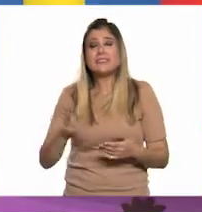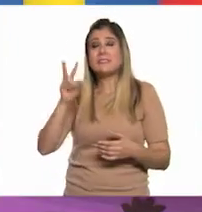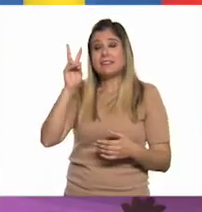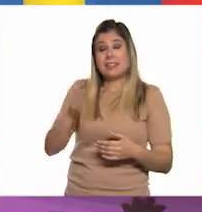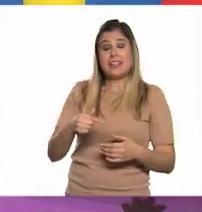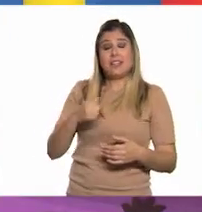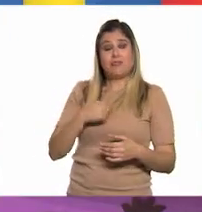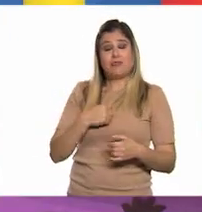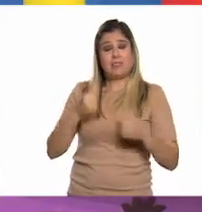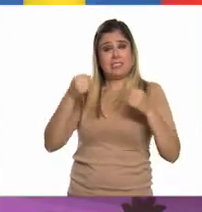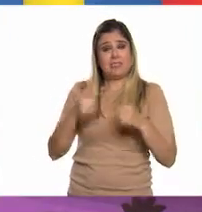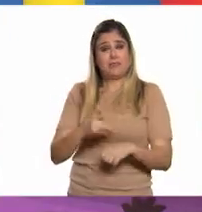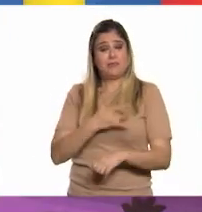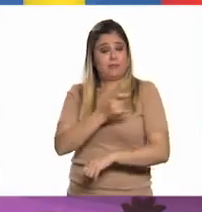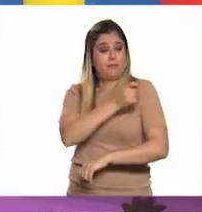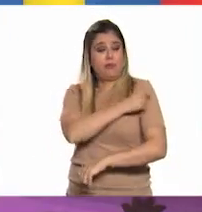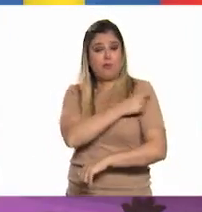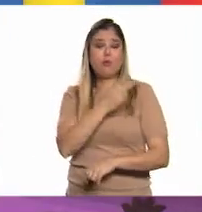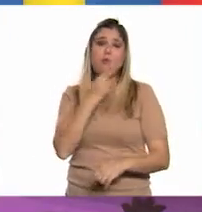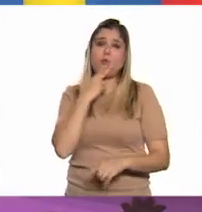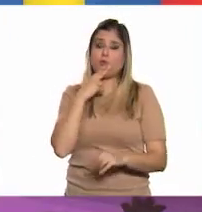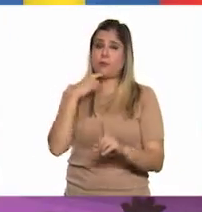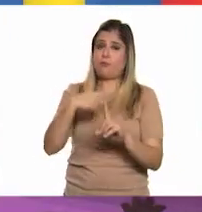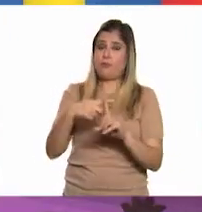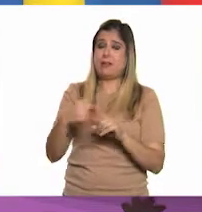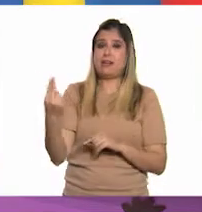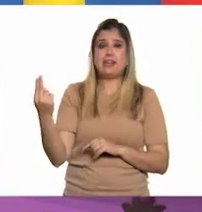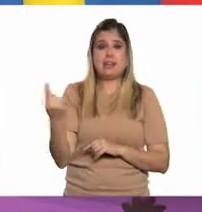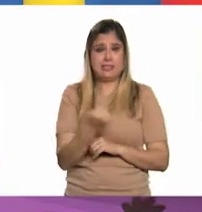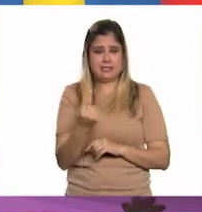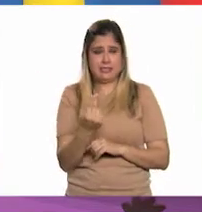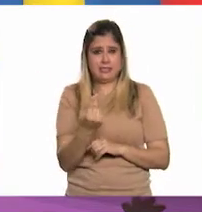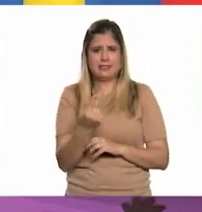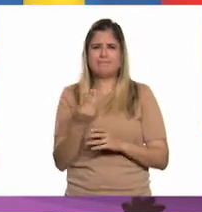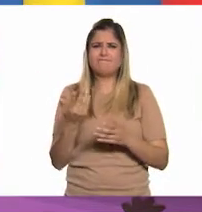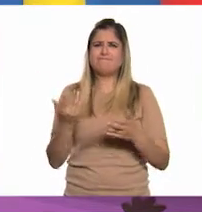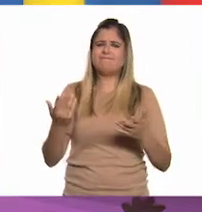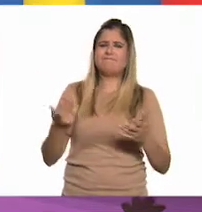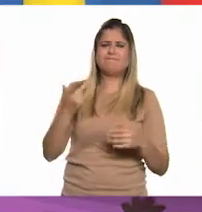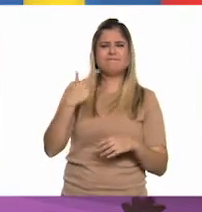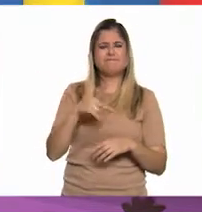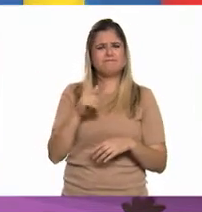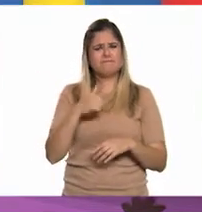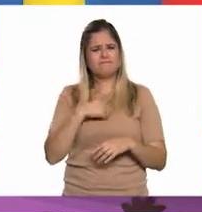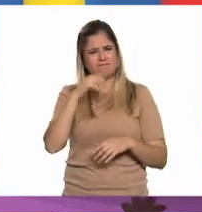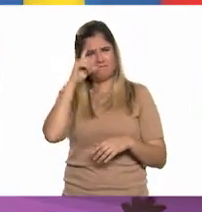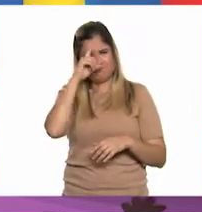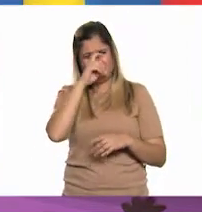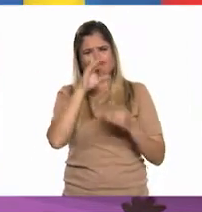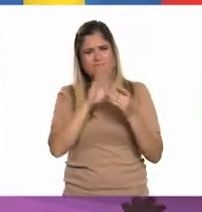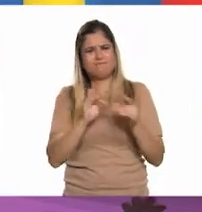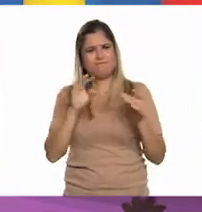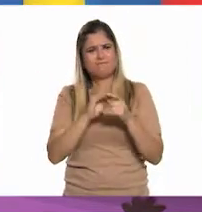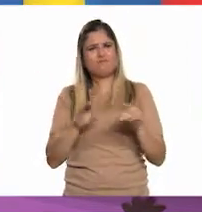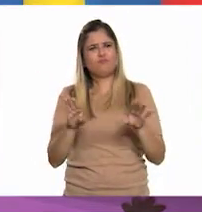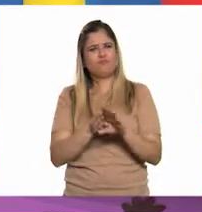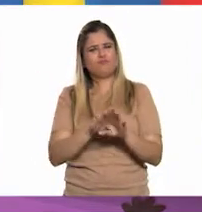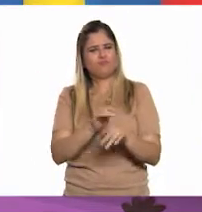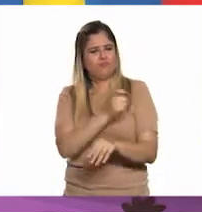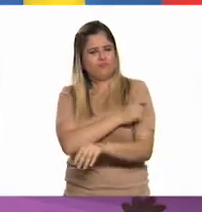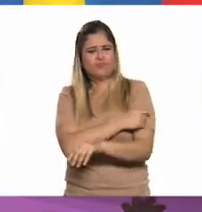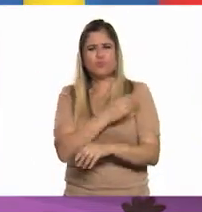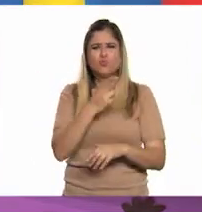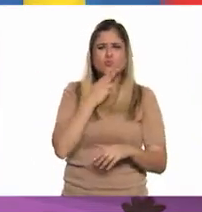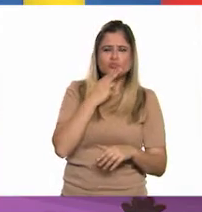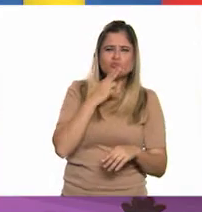estoy convencido de que las vacunas son útiles y necesarias. Pero, pues, me costaría trabajo explicar cómo es que funcionan y por qué